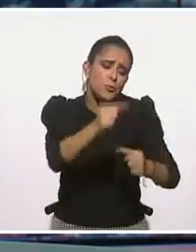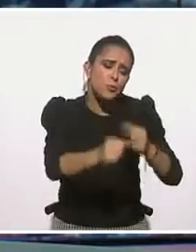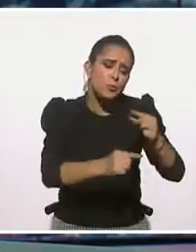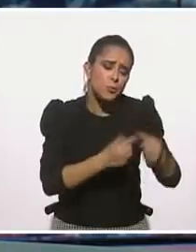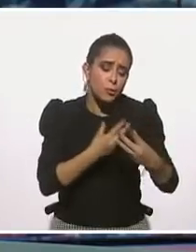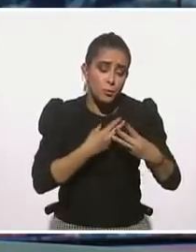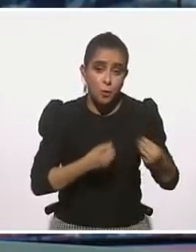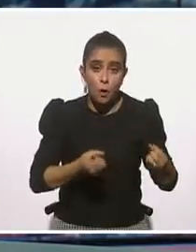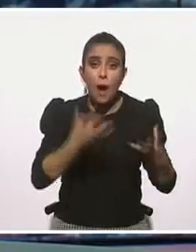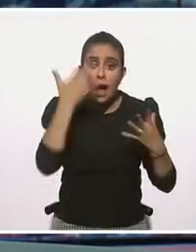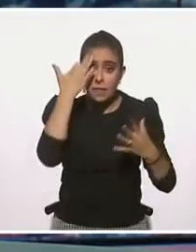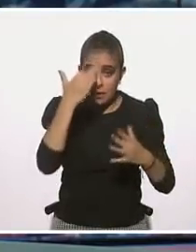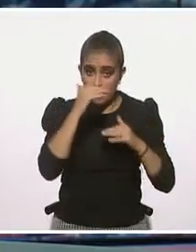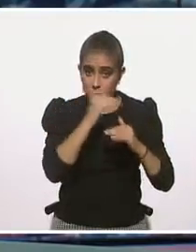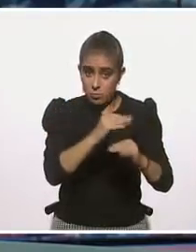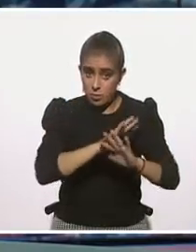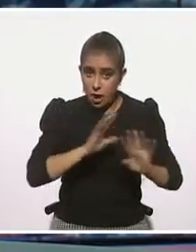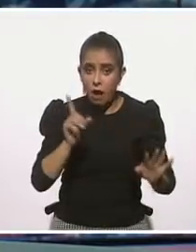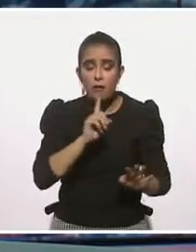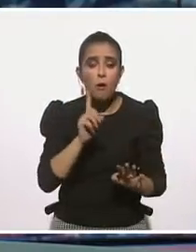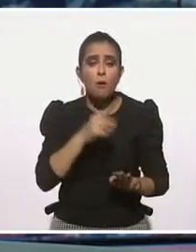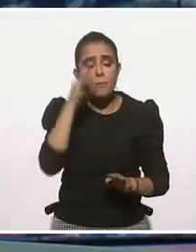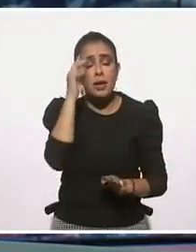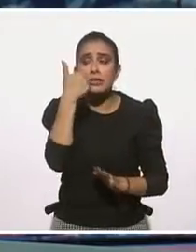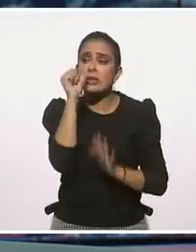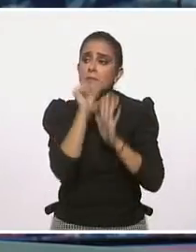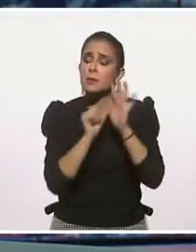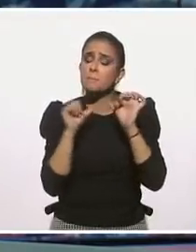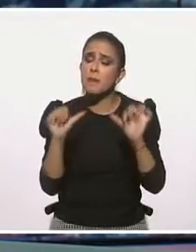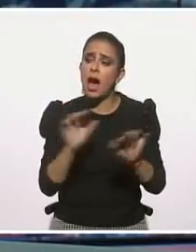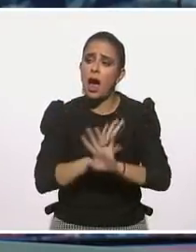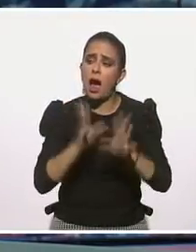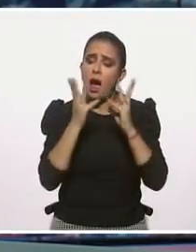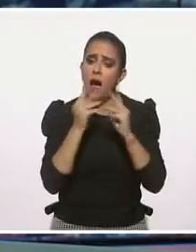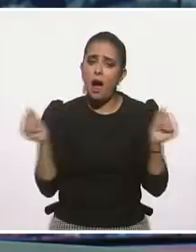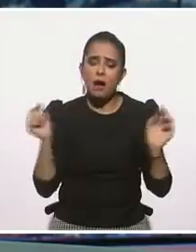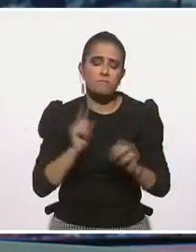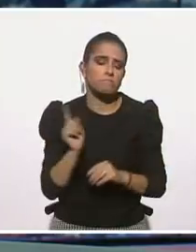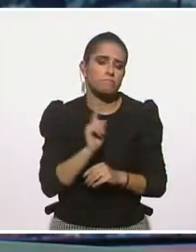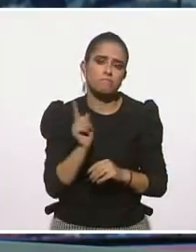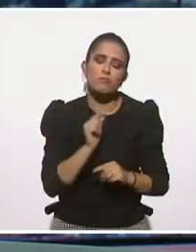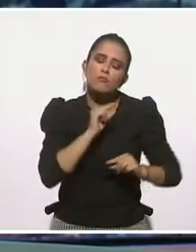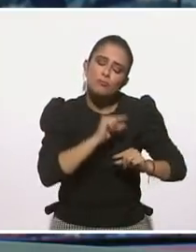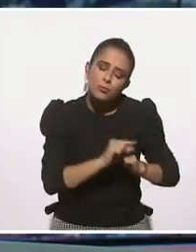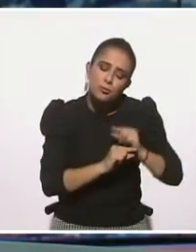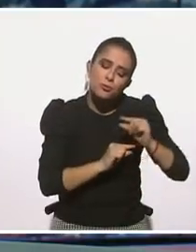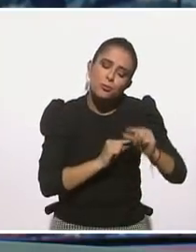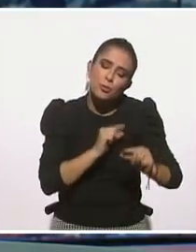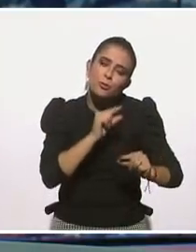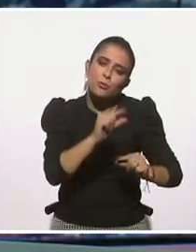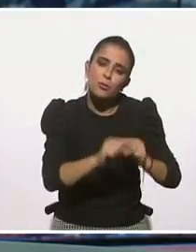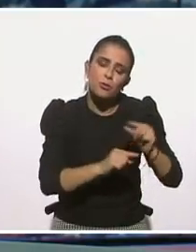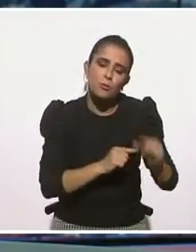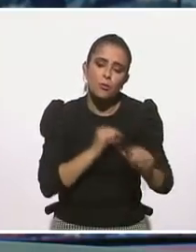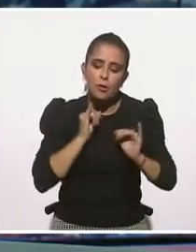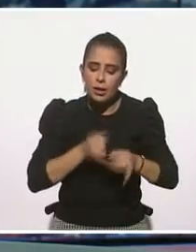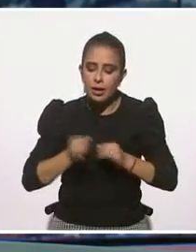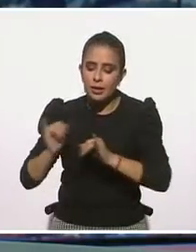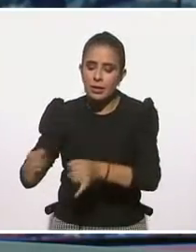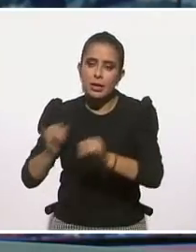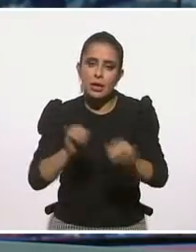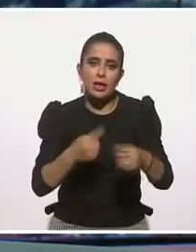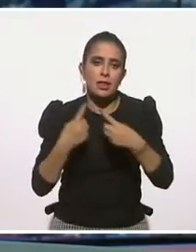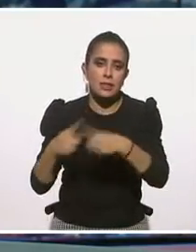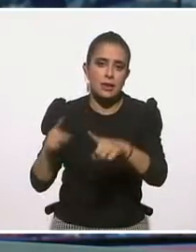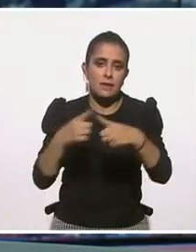biológica y no hay como que después de seis meses estoy ya está enfermo, no, es un proceso que poco a poco no es que deje de doler,